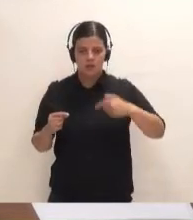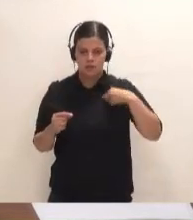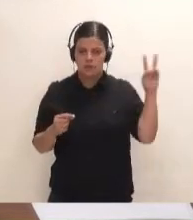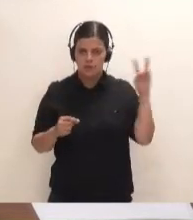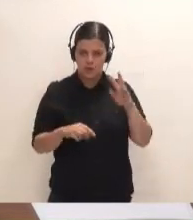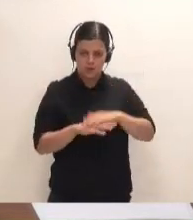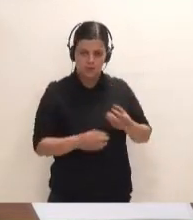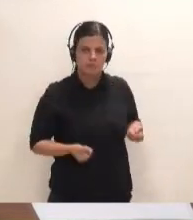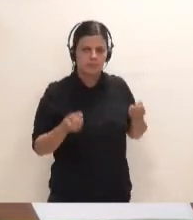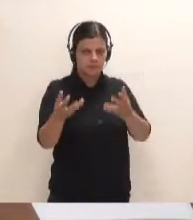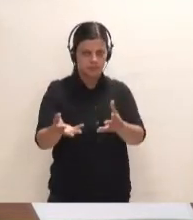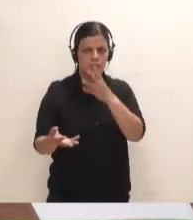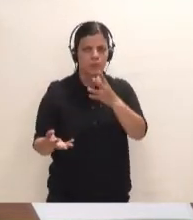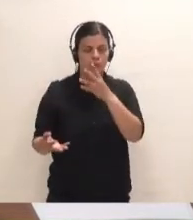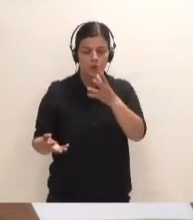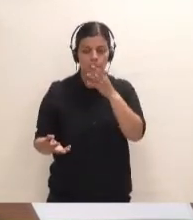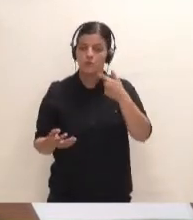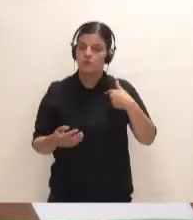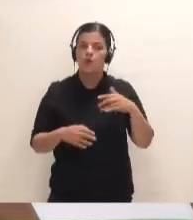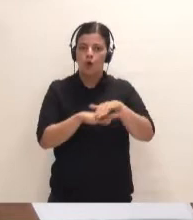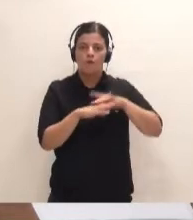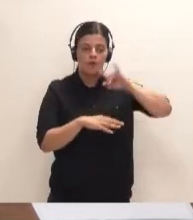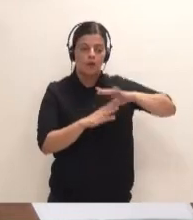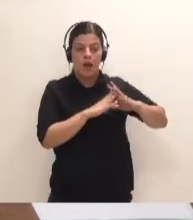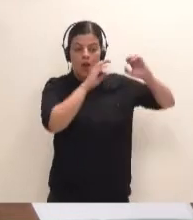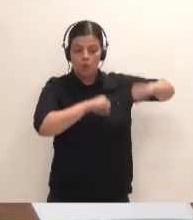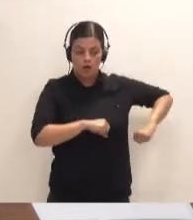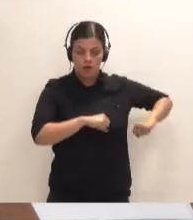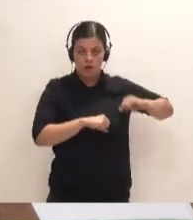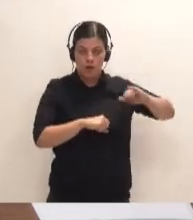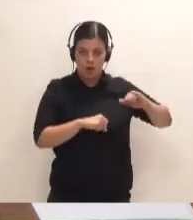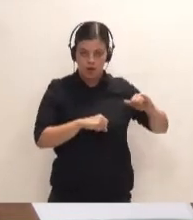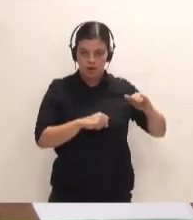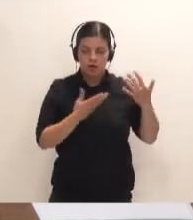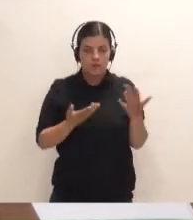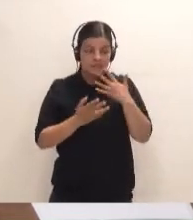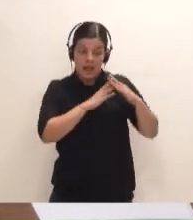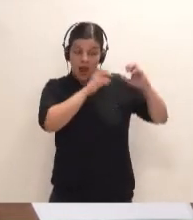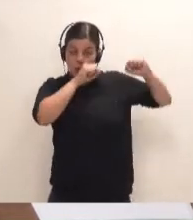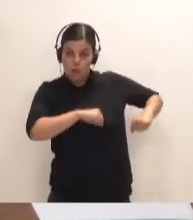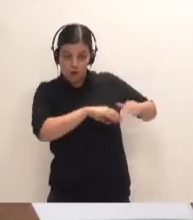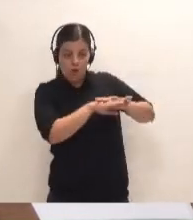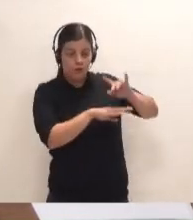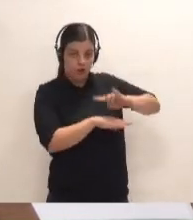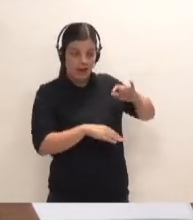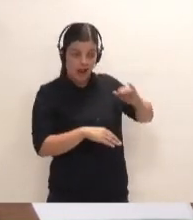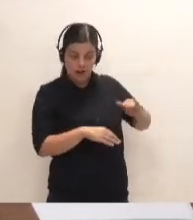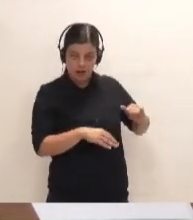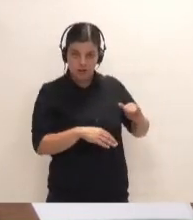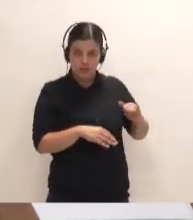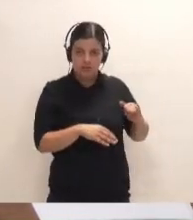dar cuenta es porque he llegado a un acuerdo con el Gobierno de Canarias y, por lo tanto, si hay un acuerdo con el Gobierno de Canarias